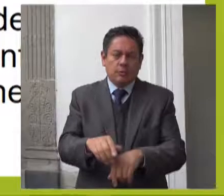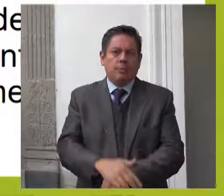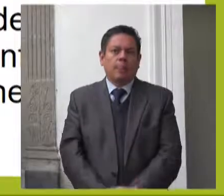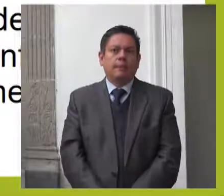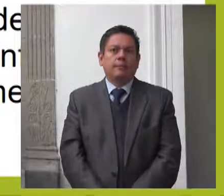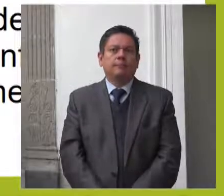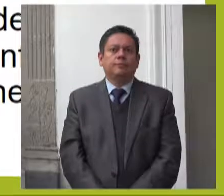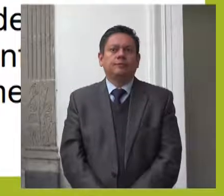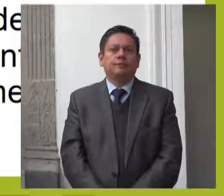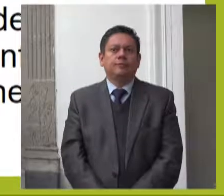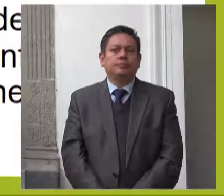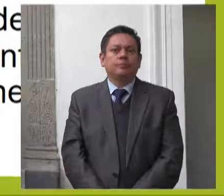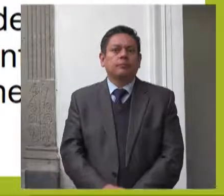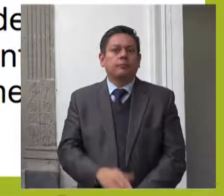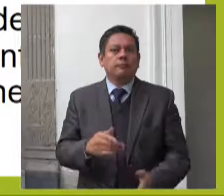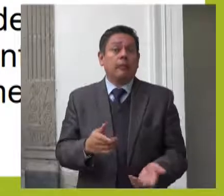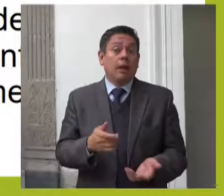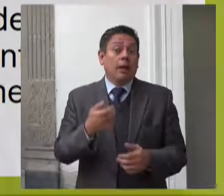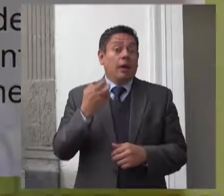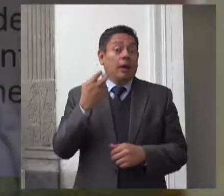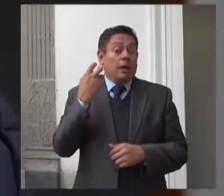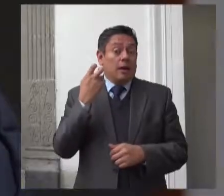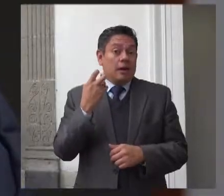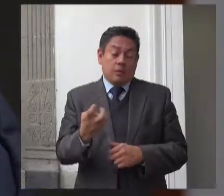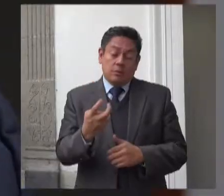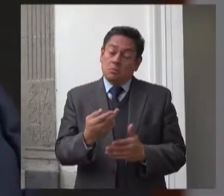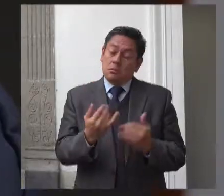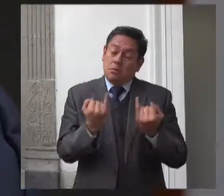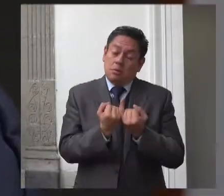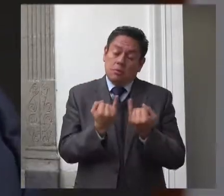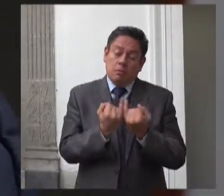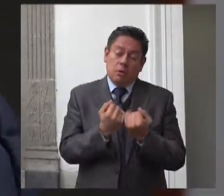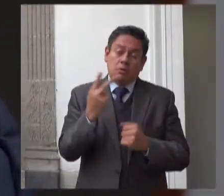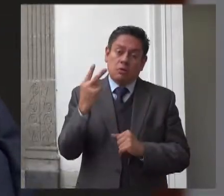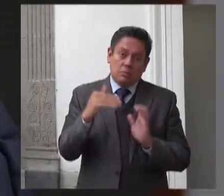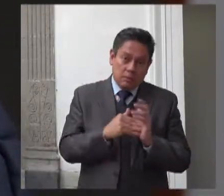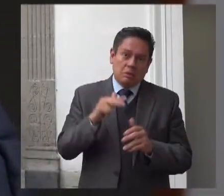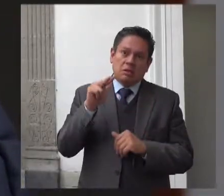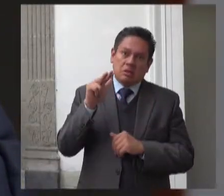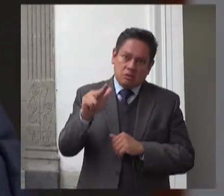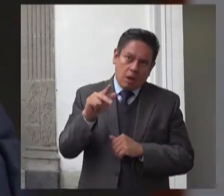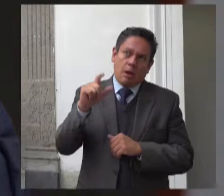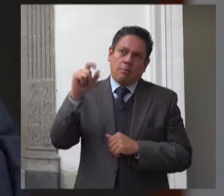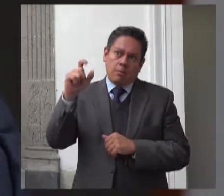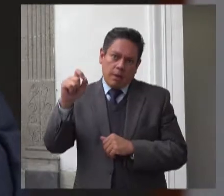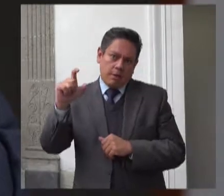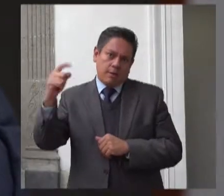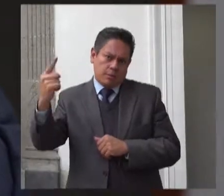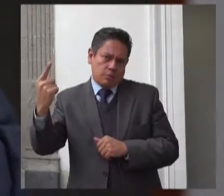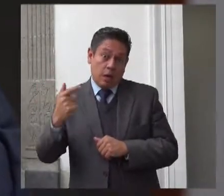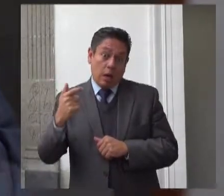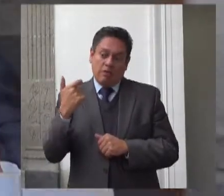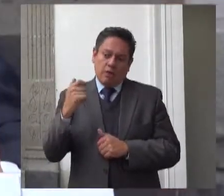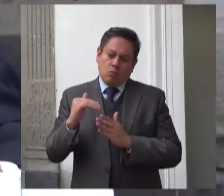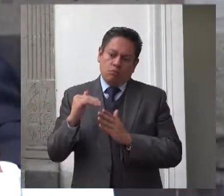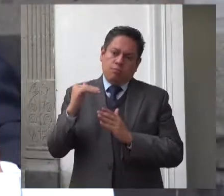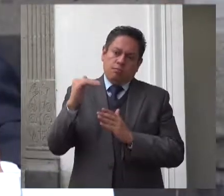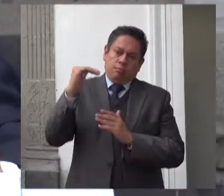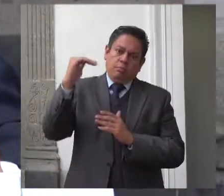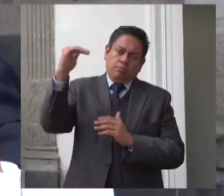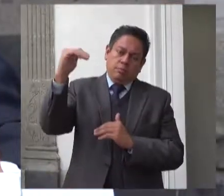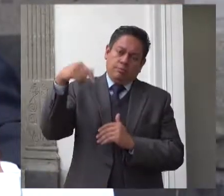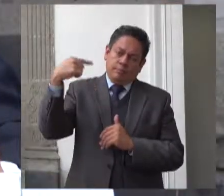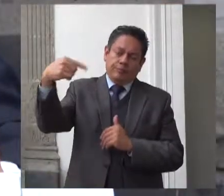el cual deberá incrementarse de manera progresiva llevar a cabo